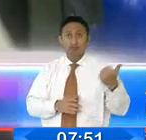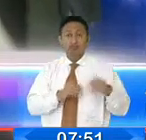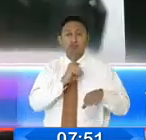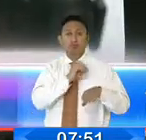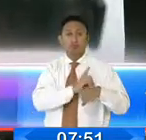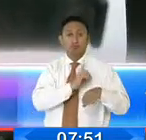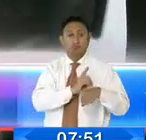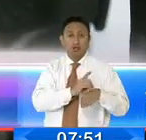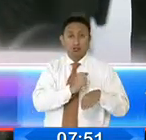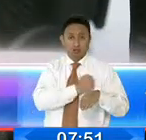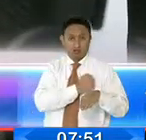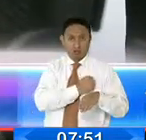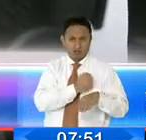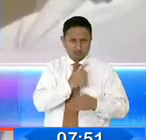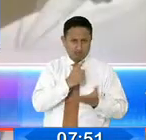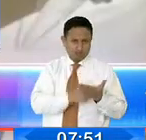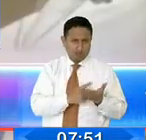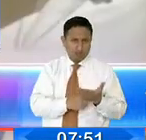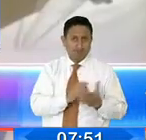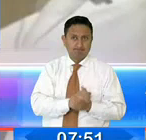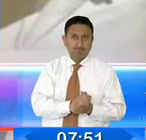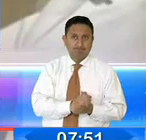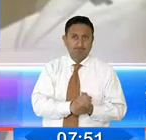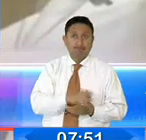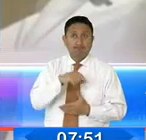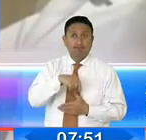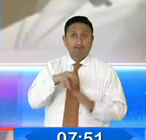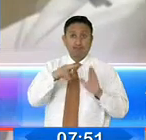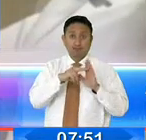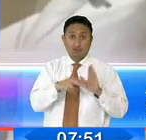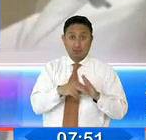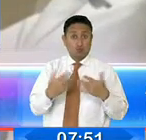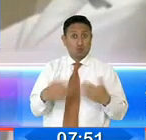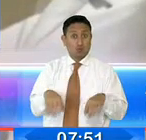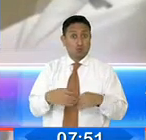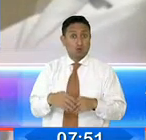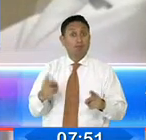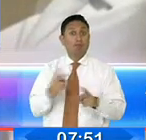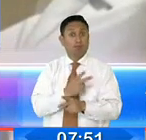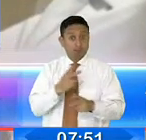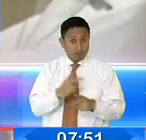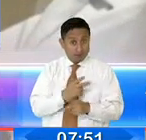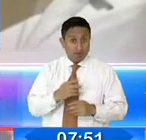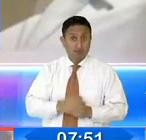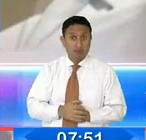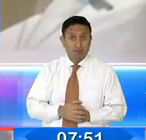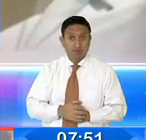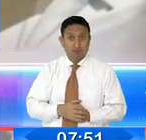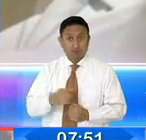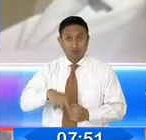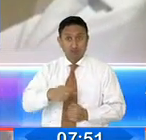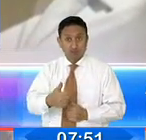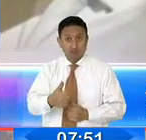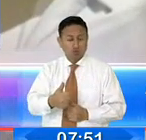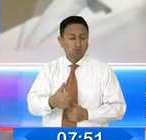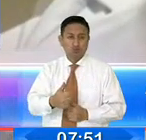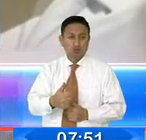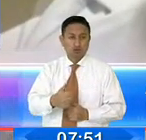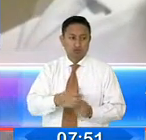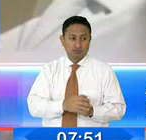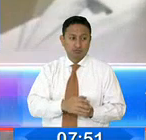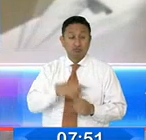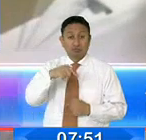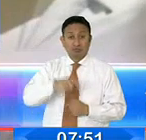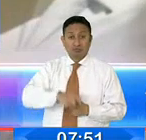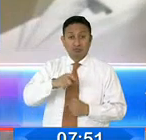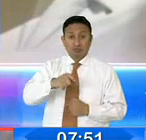tienen su propia lectura. Esta medida es temeraria, riesgosa e inapropiada. Han aumentado los